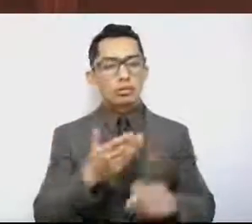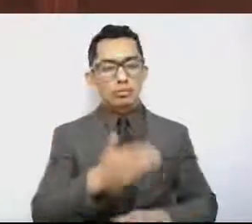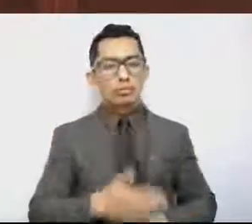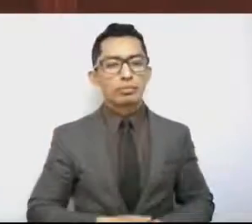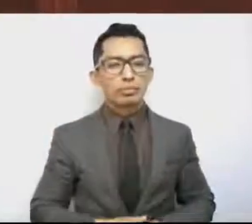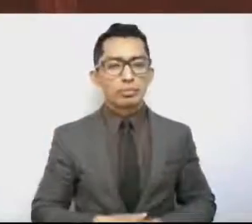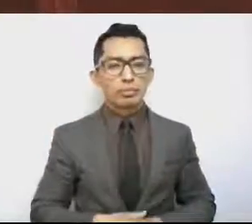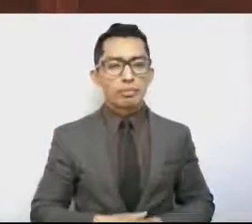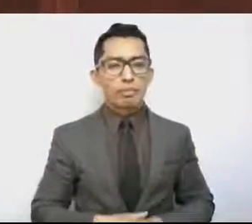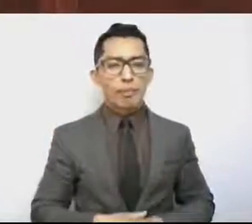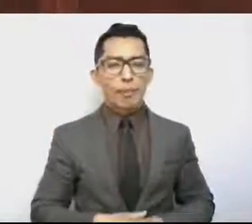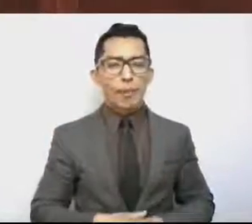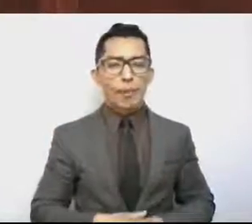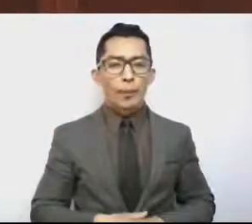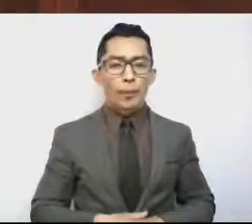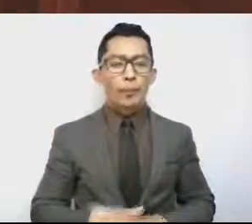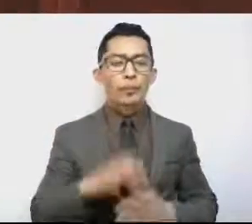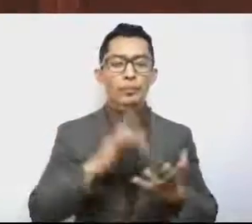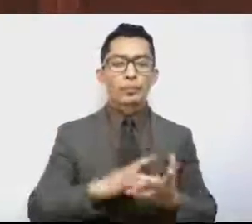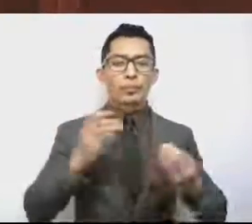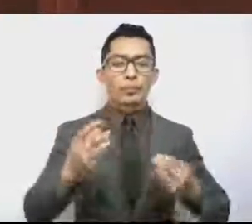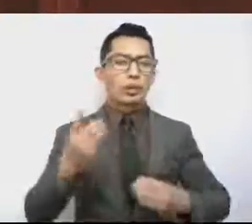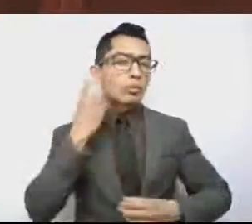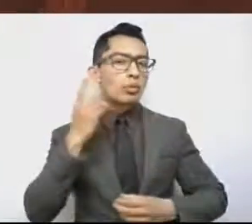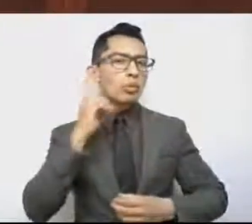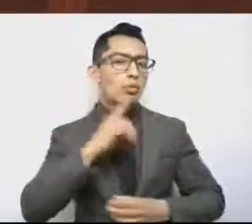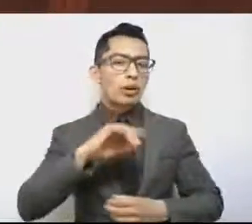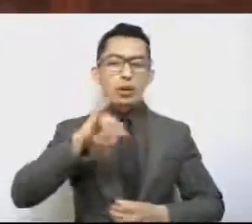Muchas gracias, diputada Juanita. Gracias. Gracias.